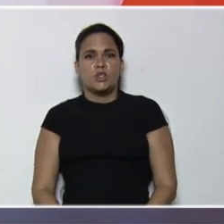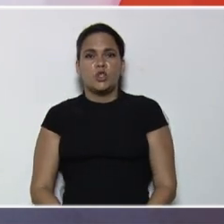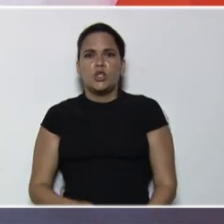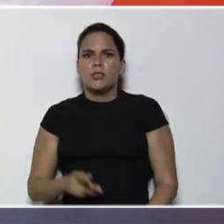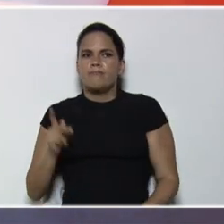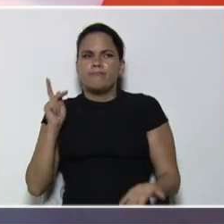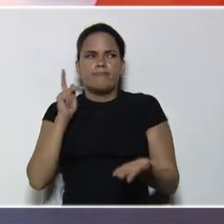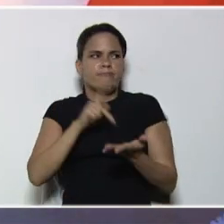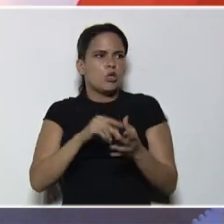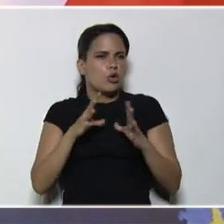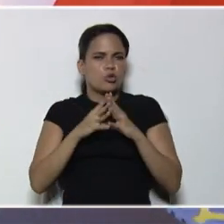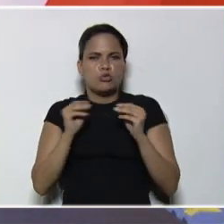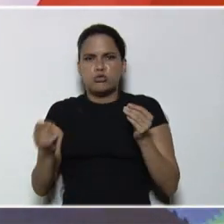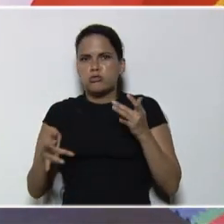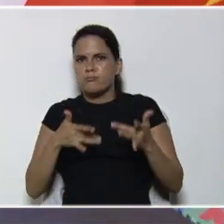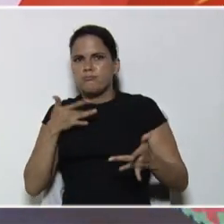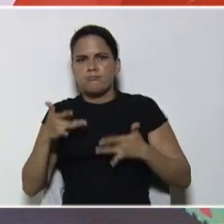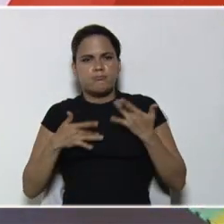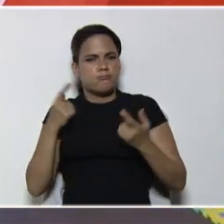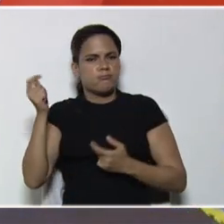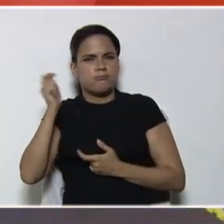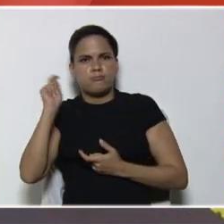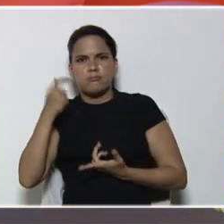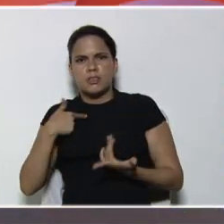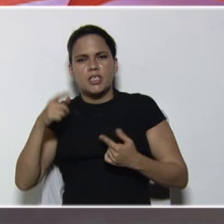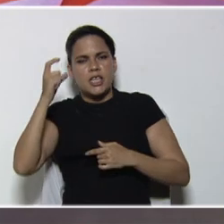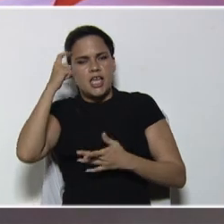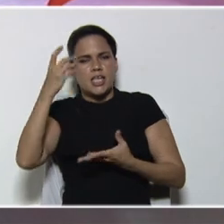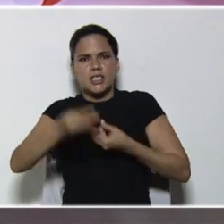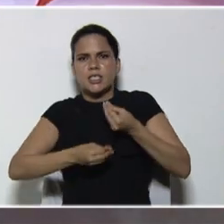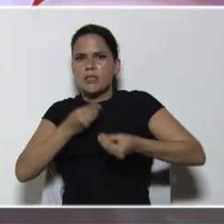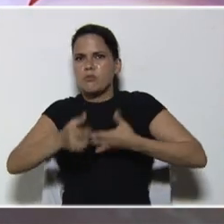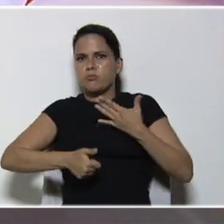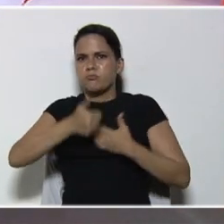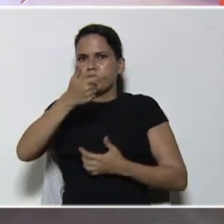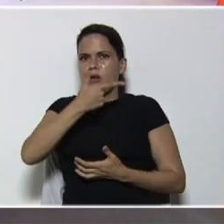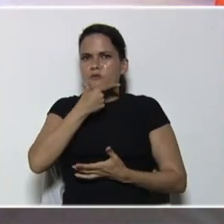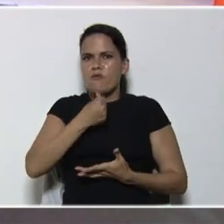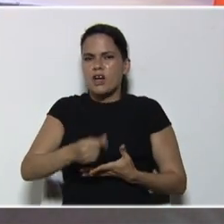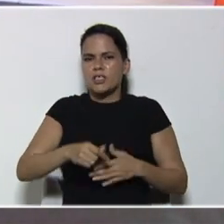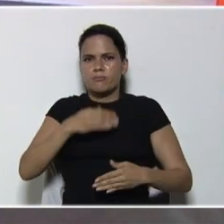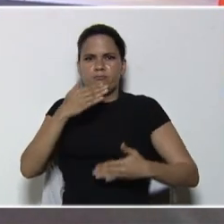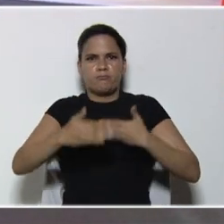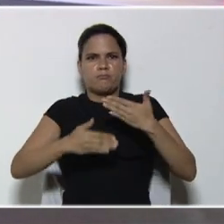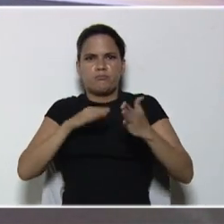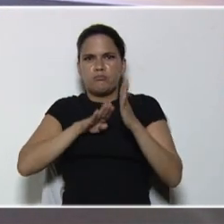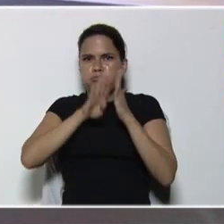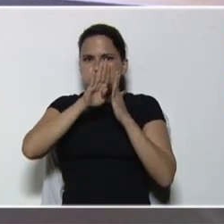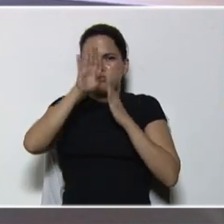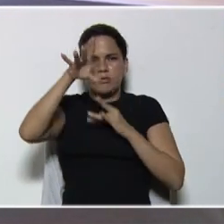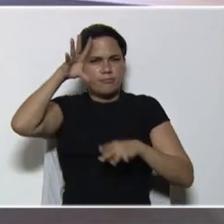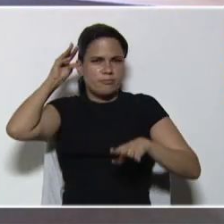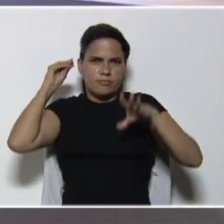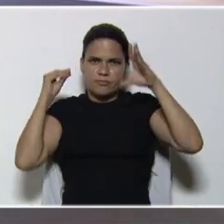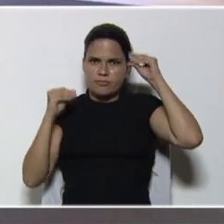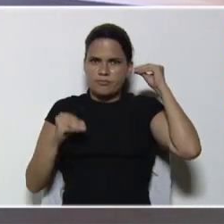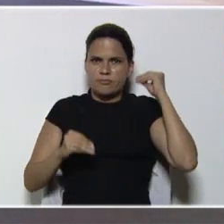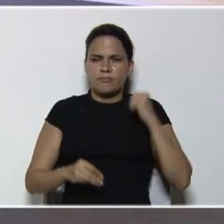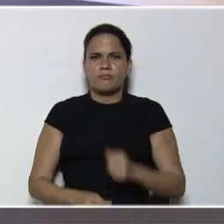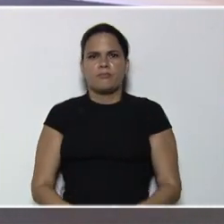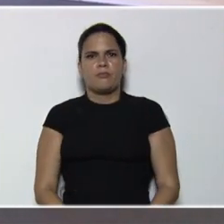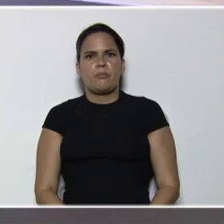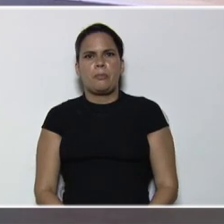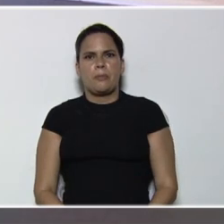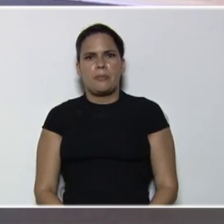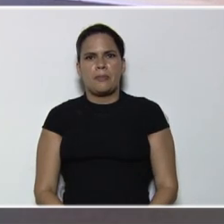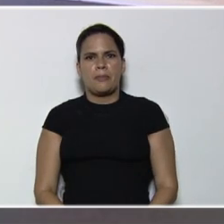donde llegan todas las asignaciones del día, y de esa manera, hacemos mucho más fácil, su proceso de aprendizaje, su aventura, hacia el